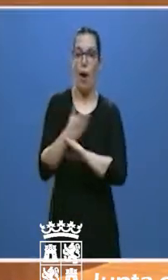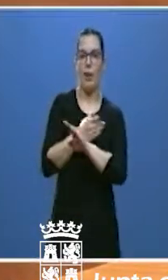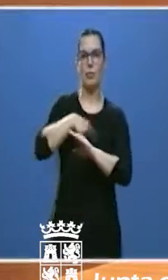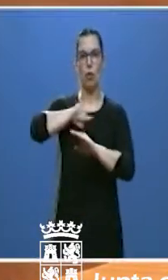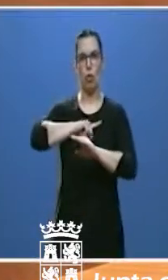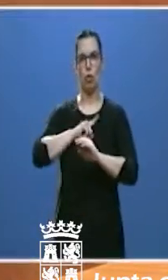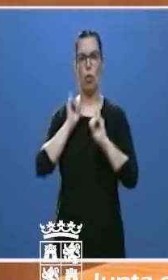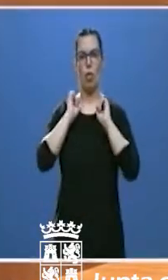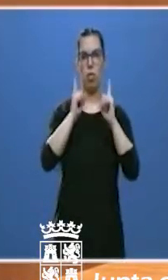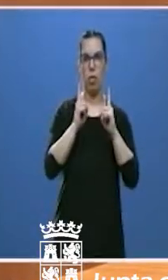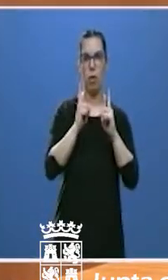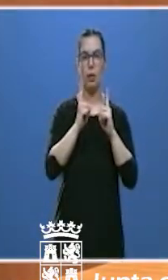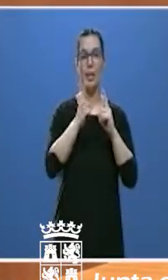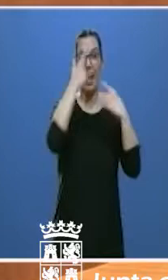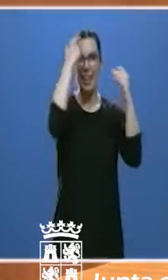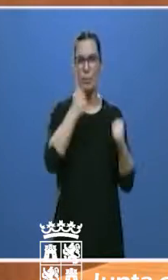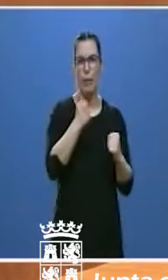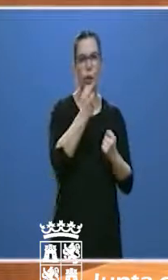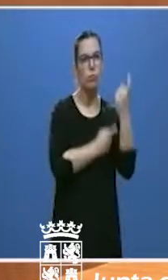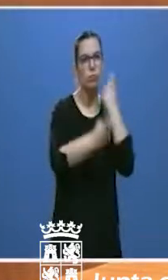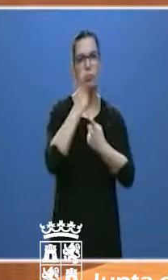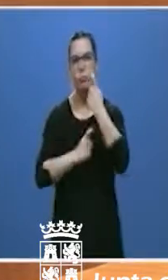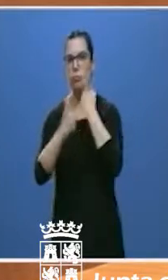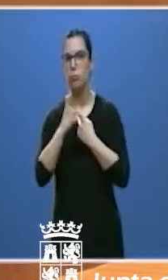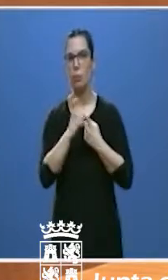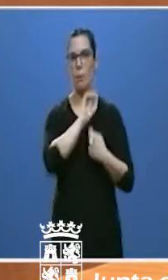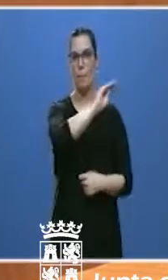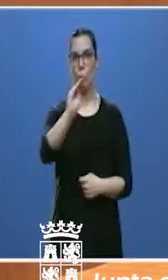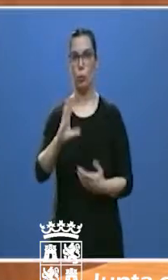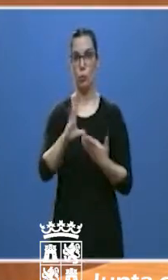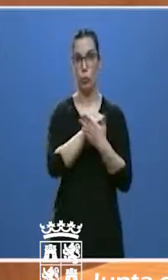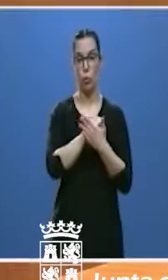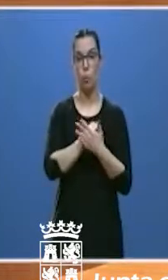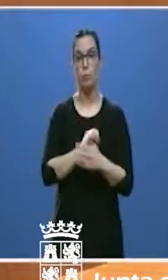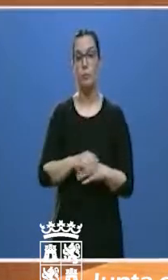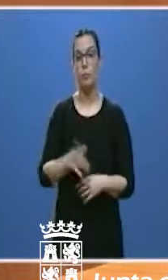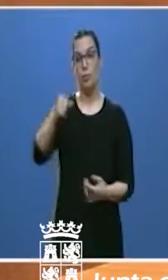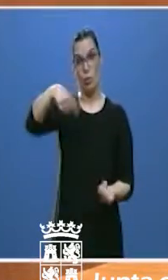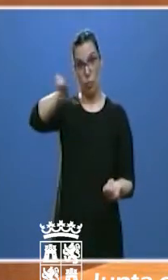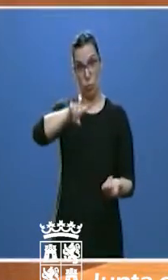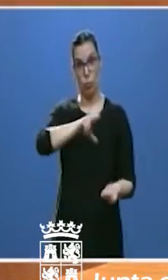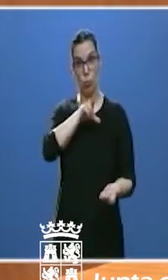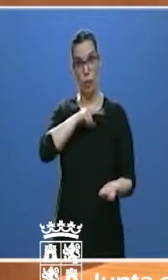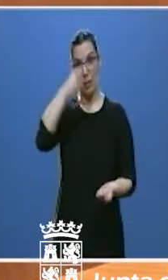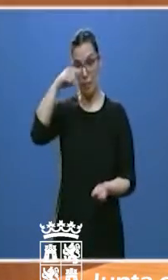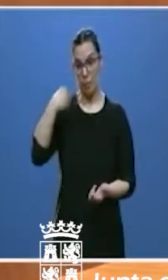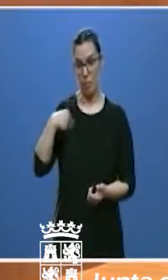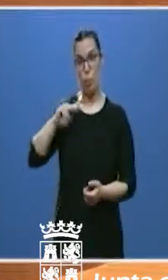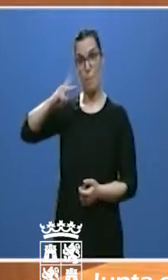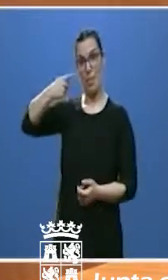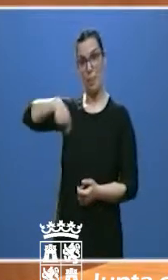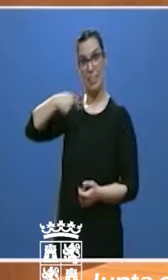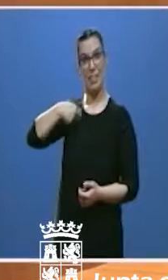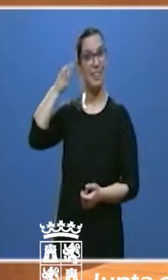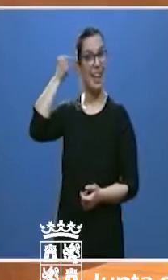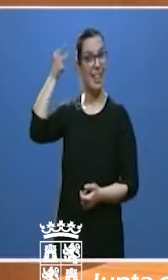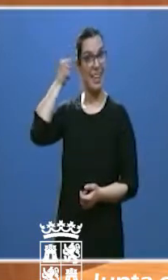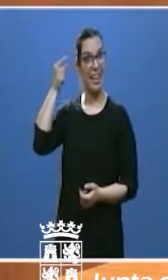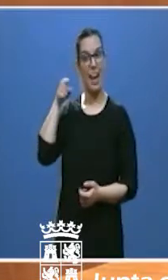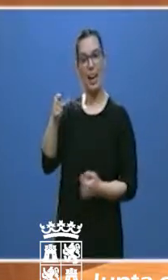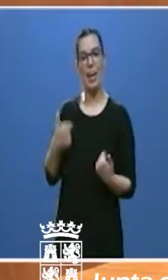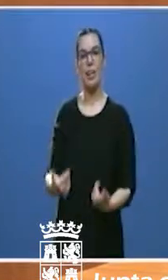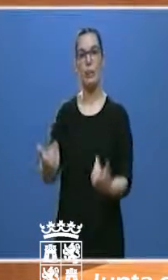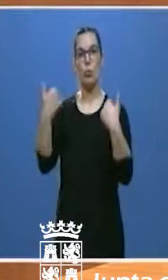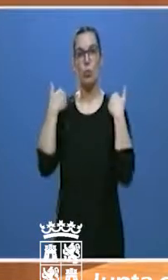asesoramos con los mejores expertos. Como saben, el propio vicepresidente, Francisco Igea, preside el Comité de